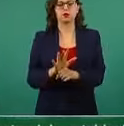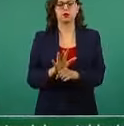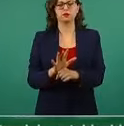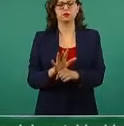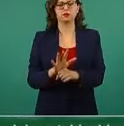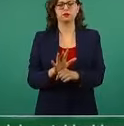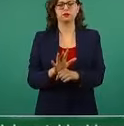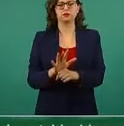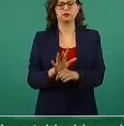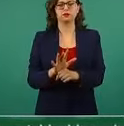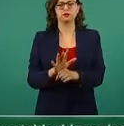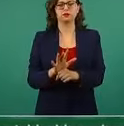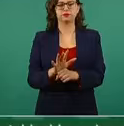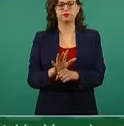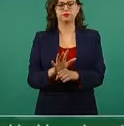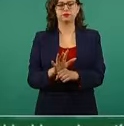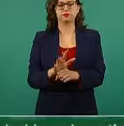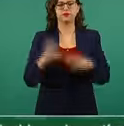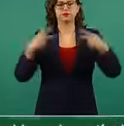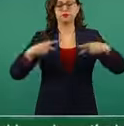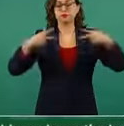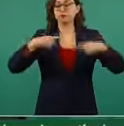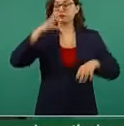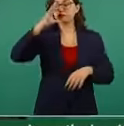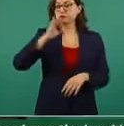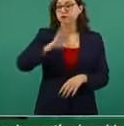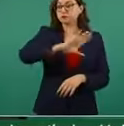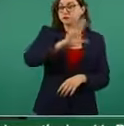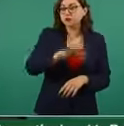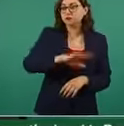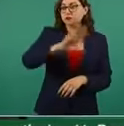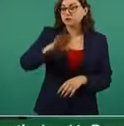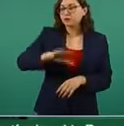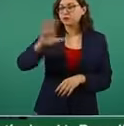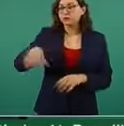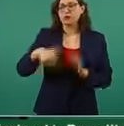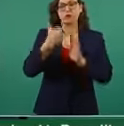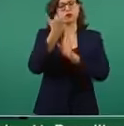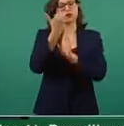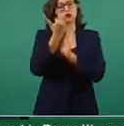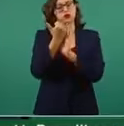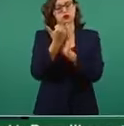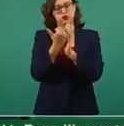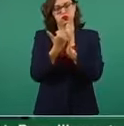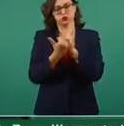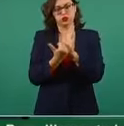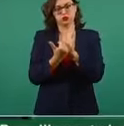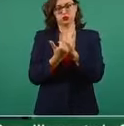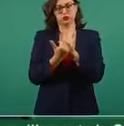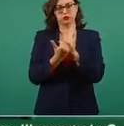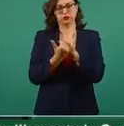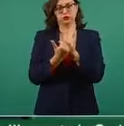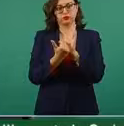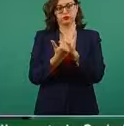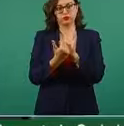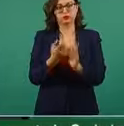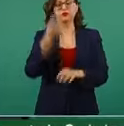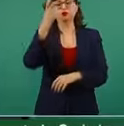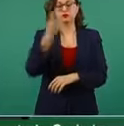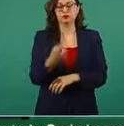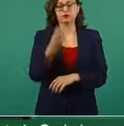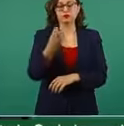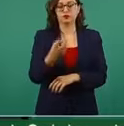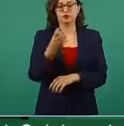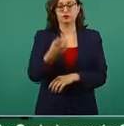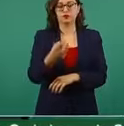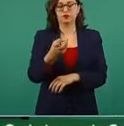los fallecimientos. Eso es lo que